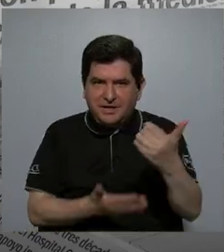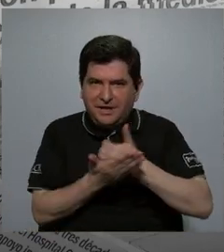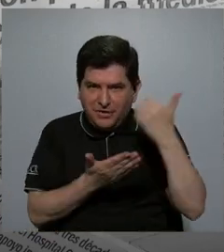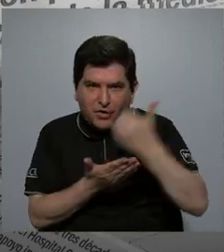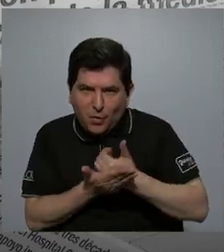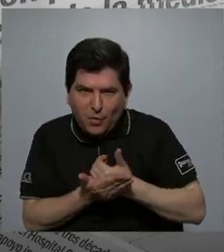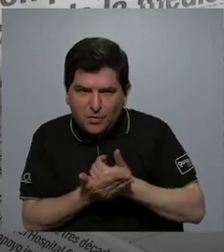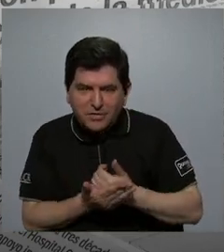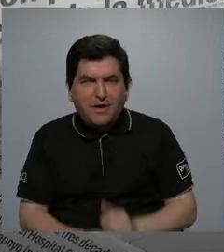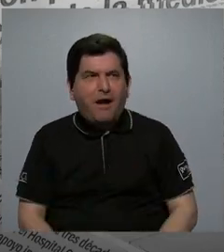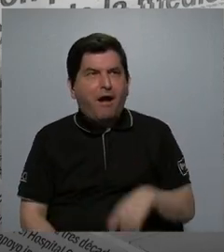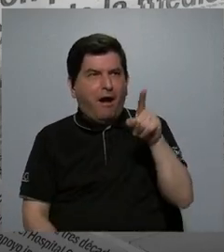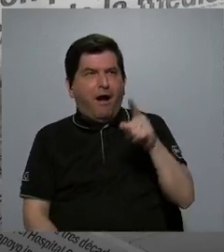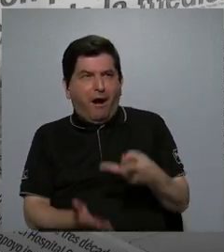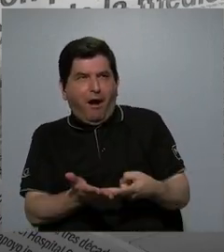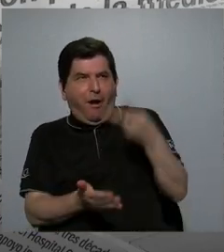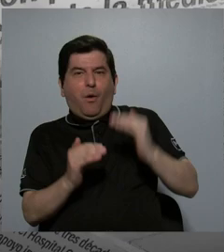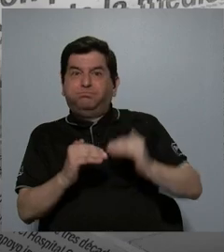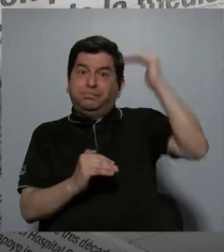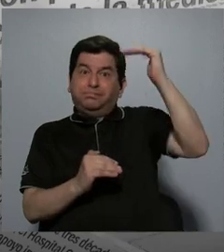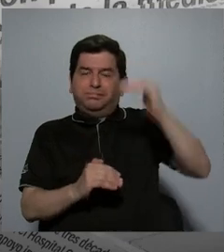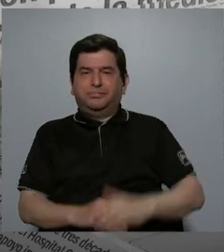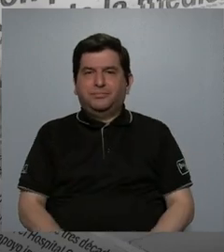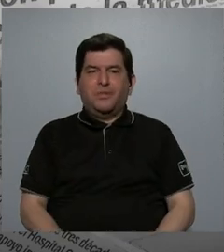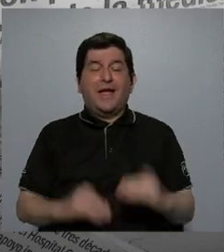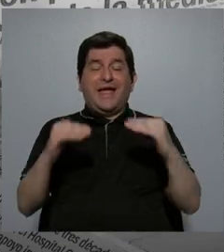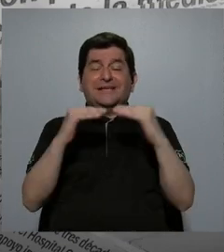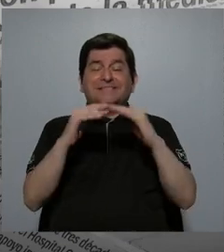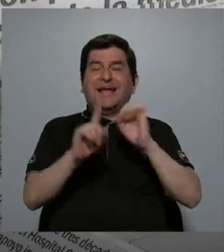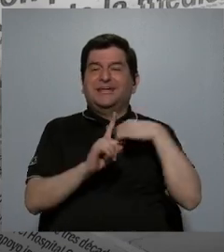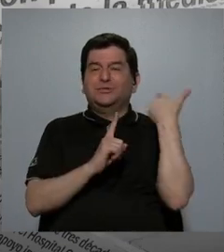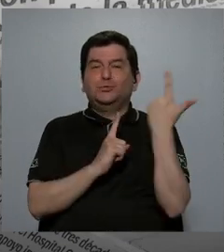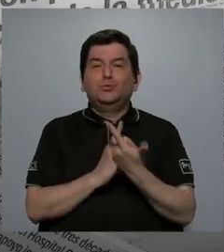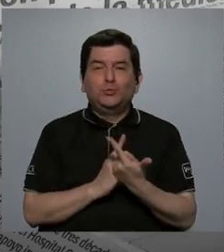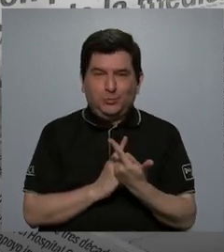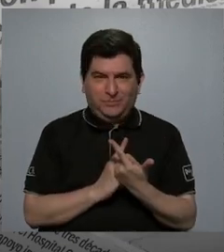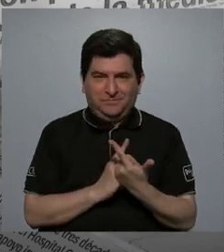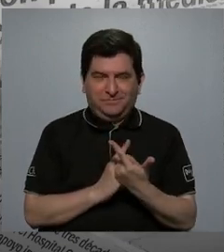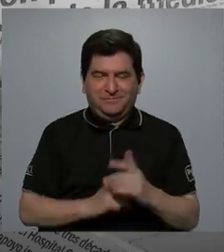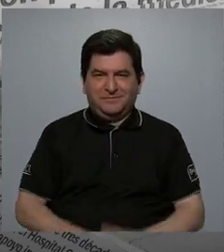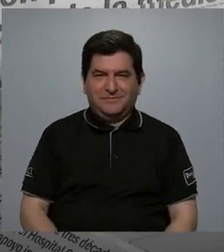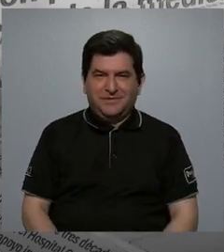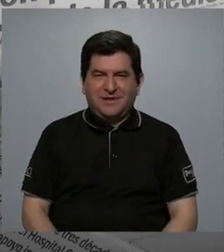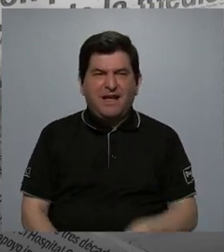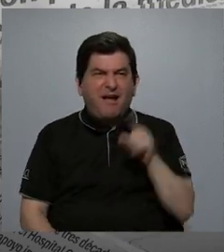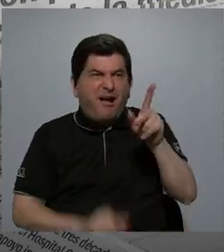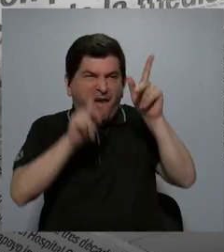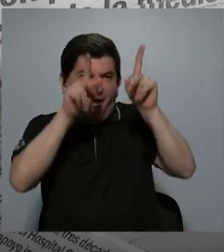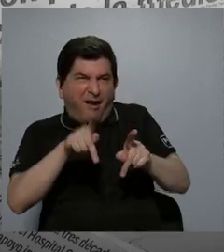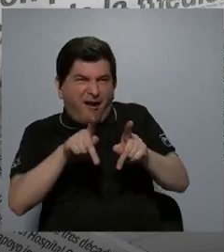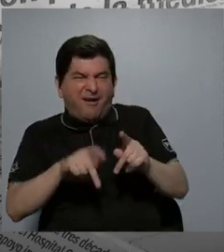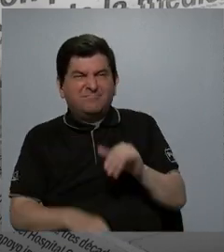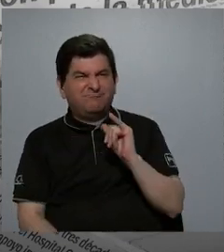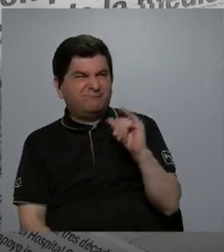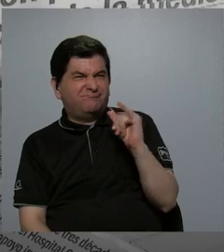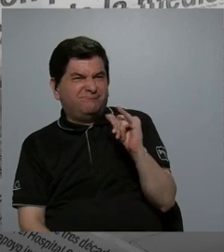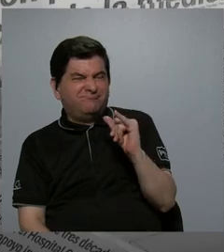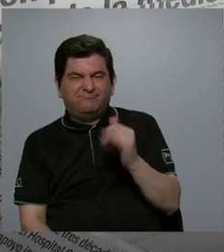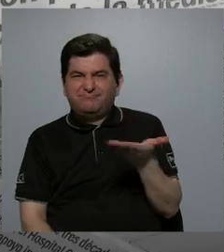económicos mayor valía al final, mayor estatus social, y haciendo que esas personas sean como